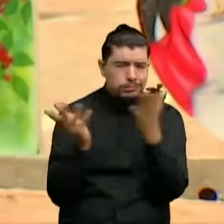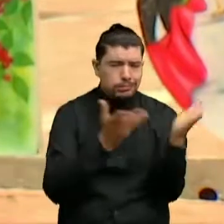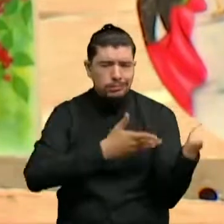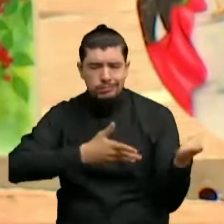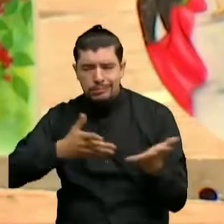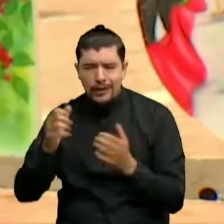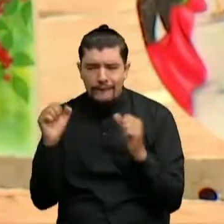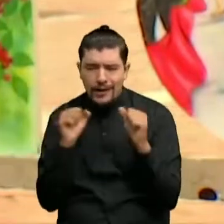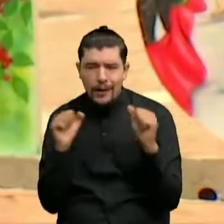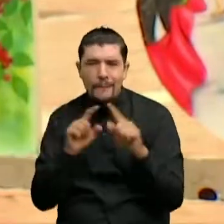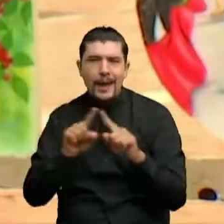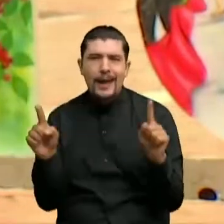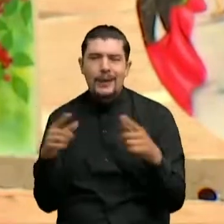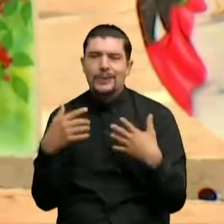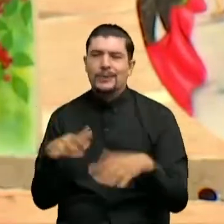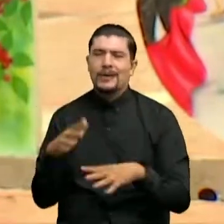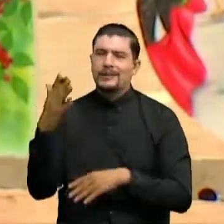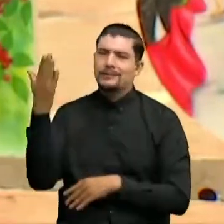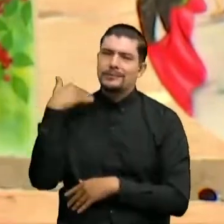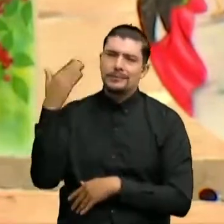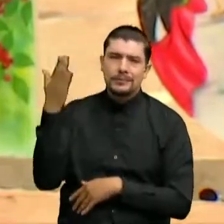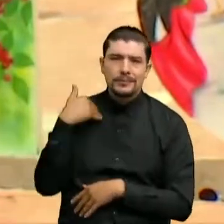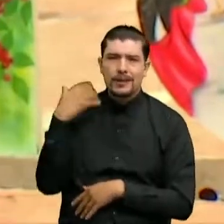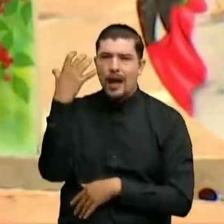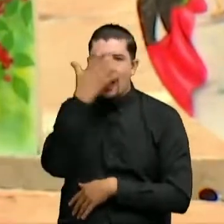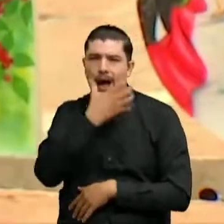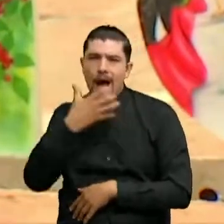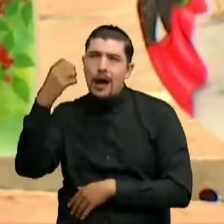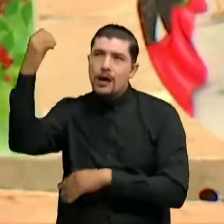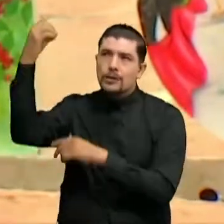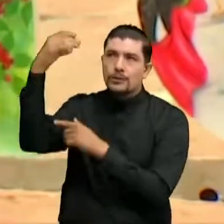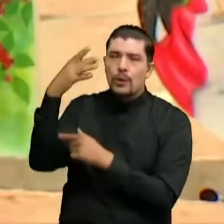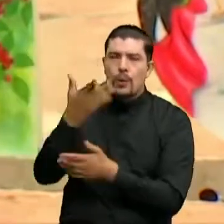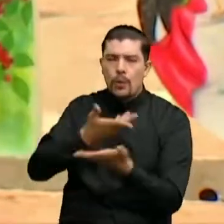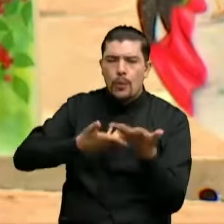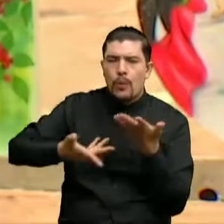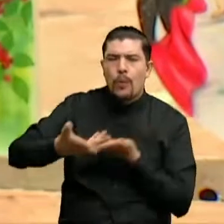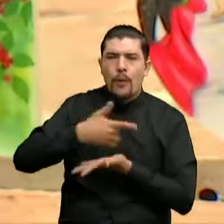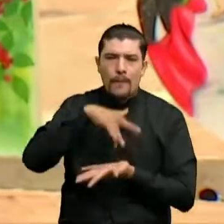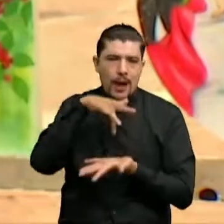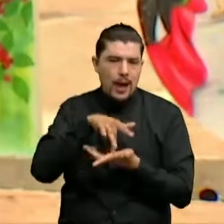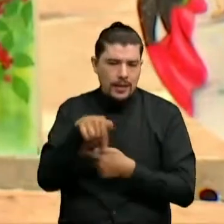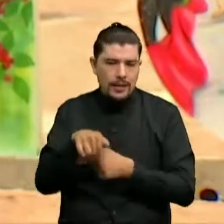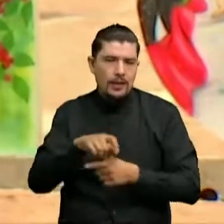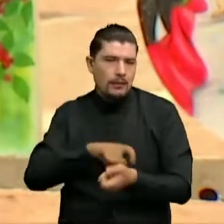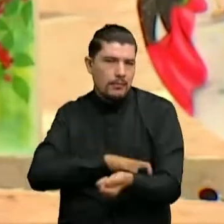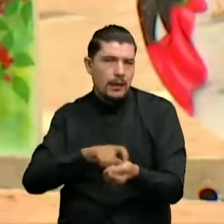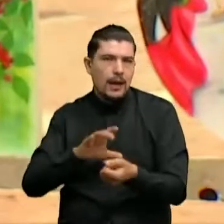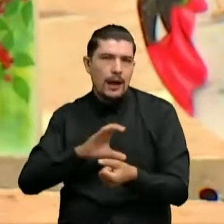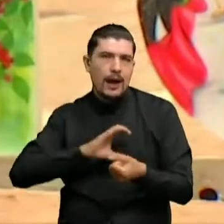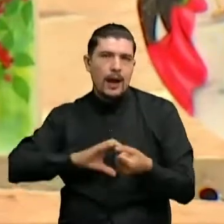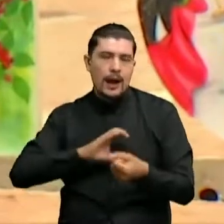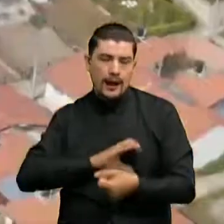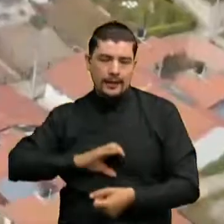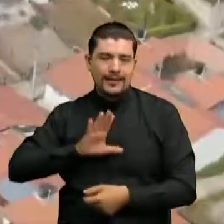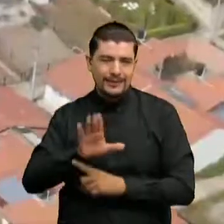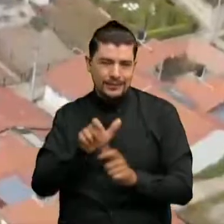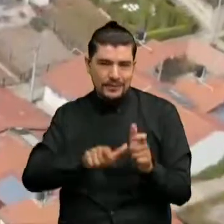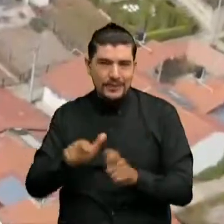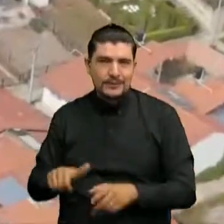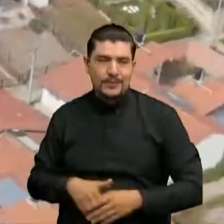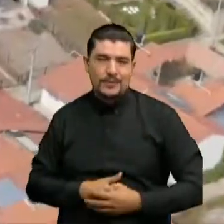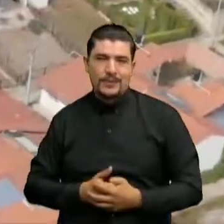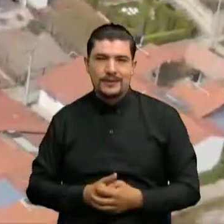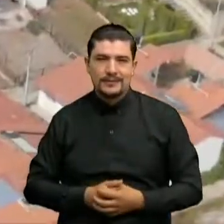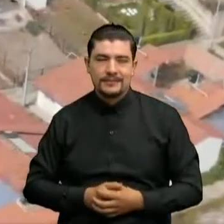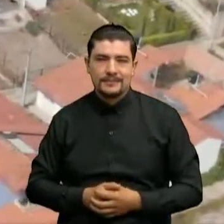bastante fría Pues el calor acogedor que asimismo también hace parte Pues de la templanza de su gente Y de toda la diversidad que